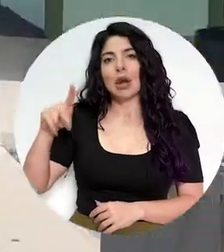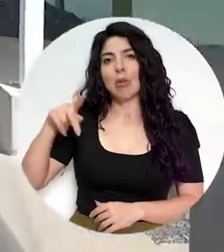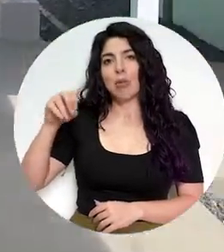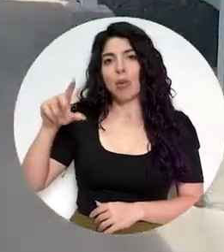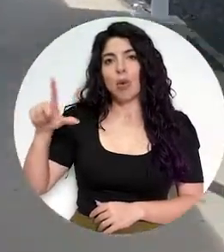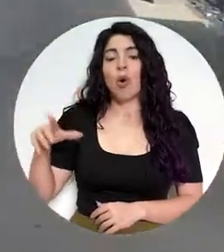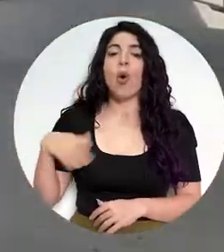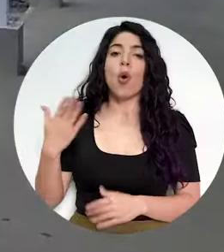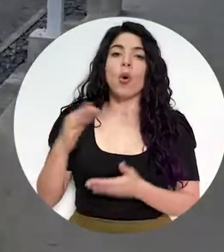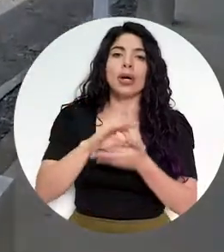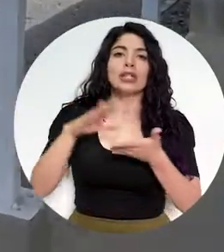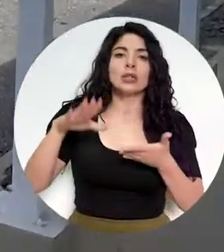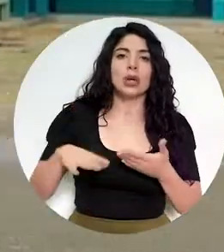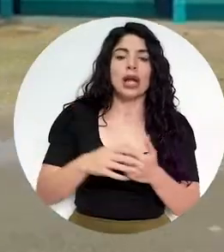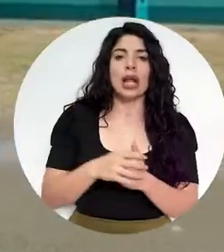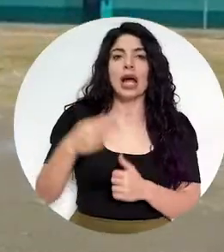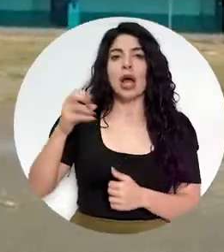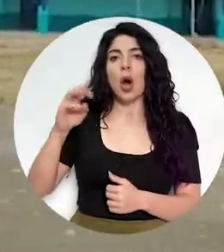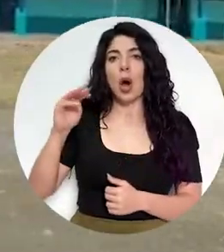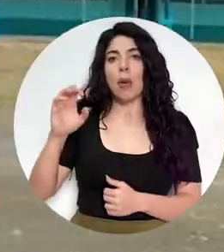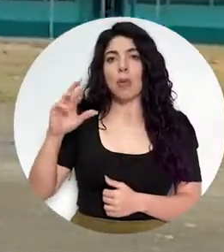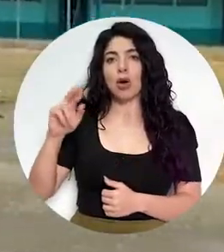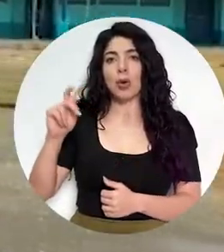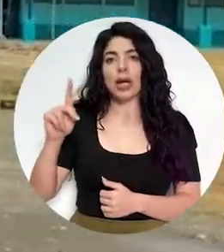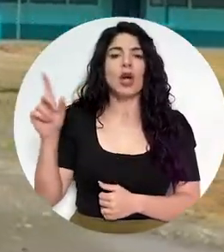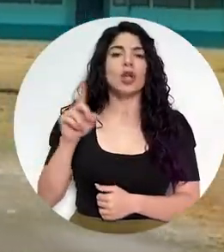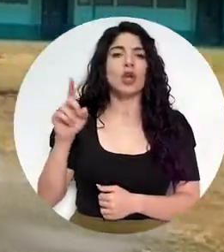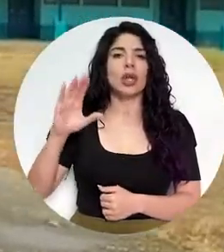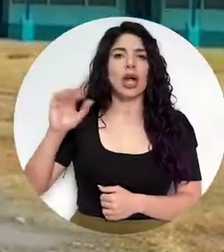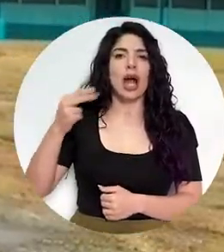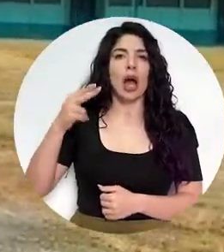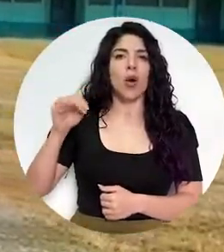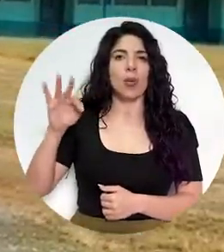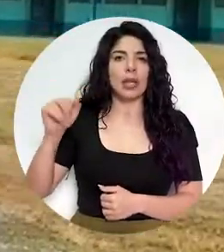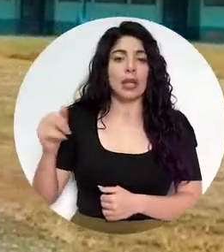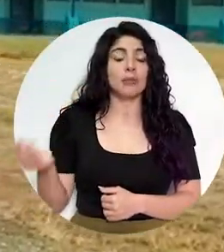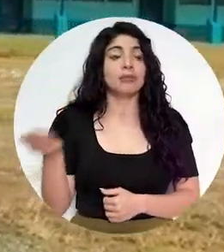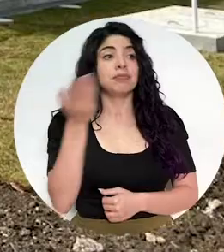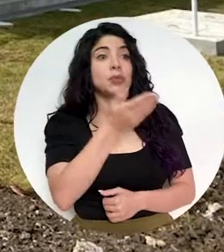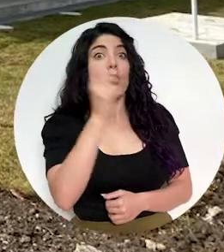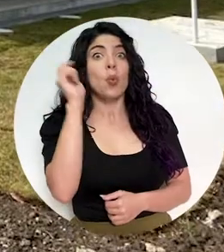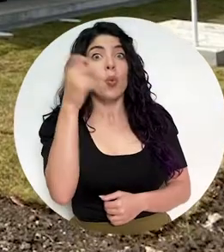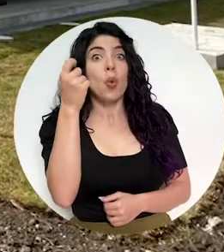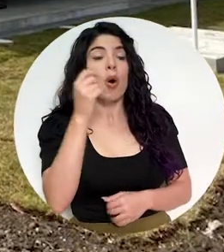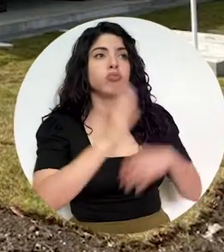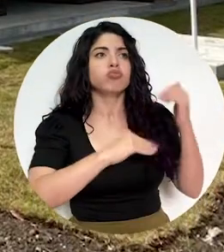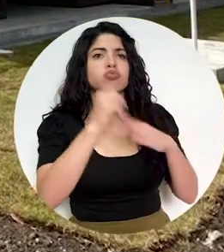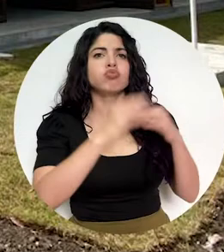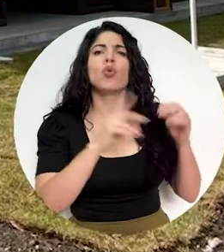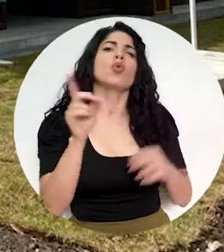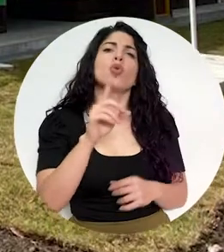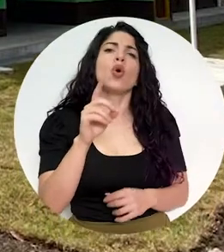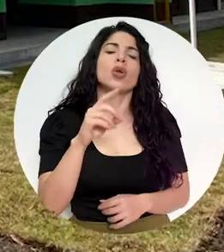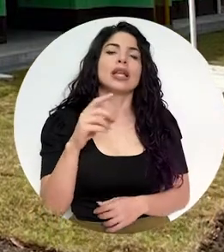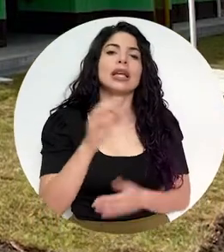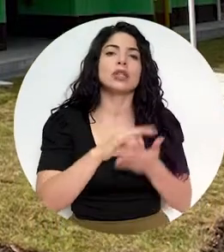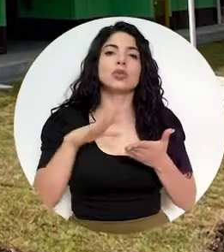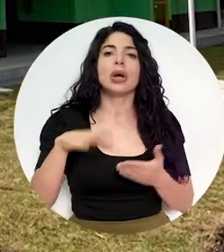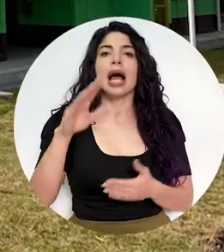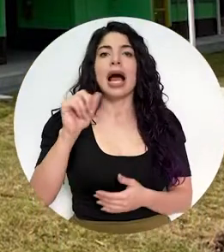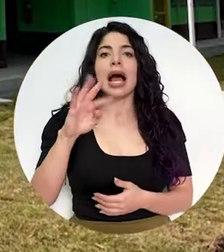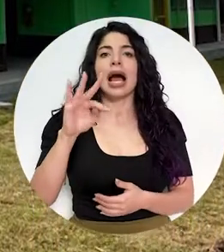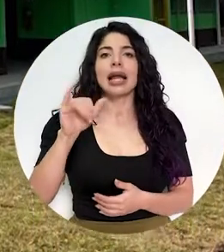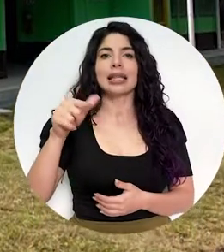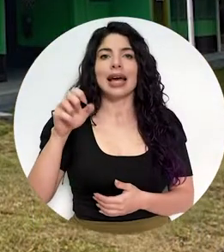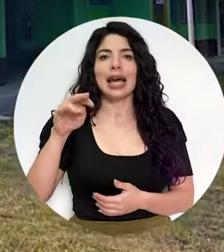y el CTP de Liverpool o la Escuela de Home Creek en Cahuita. Mientras en Guanacaste tiene obras